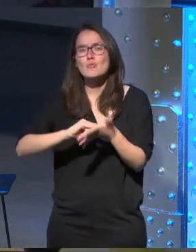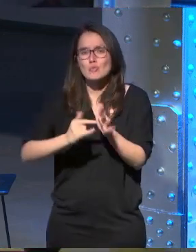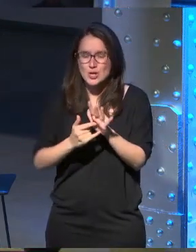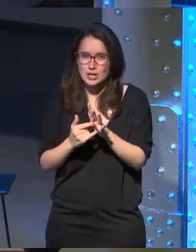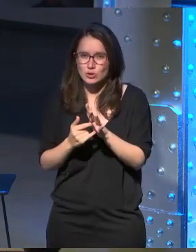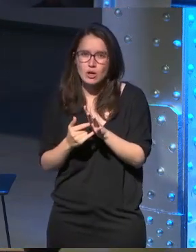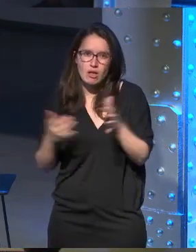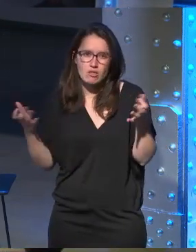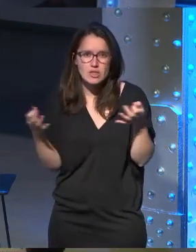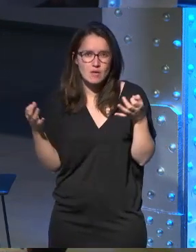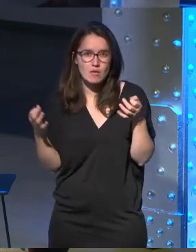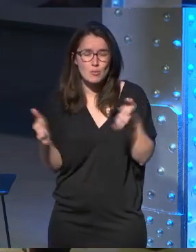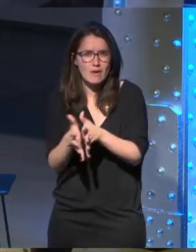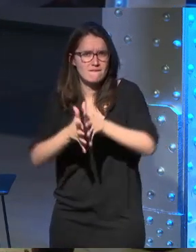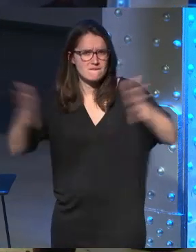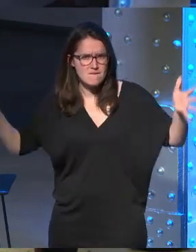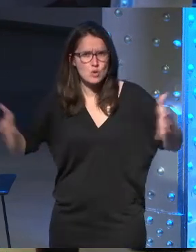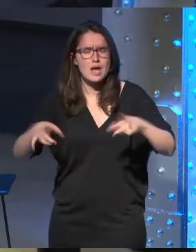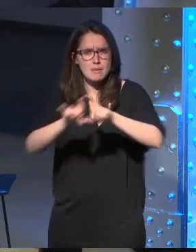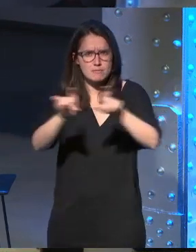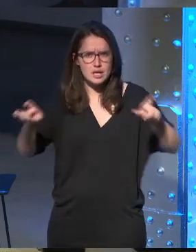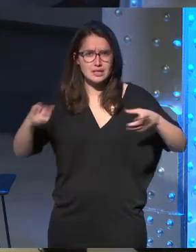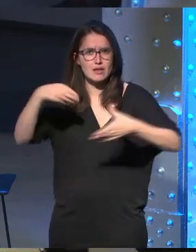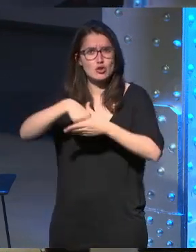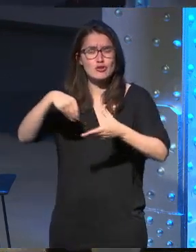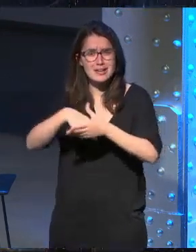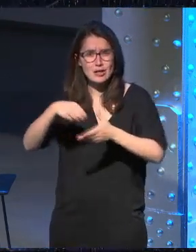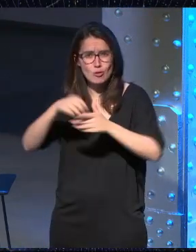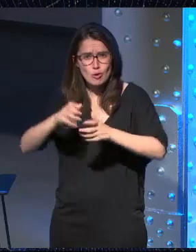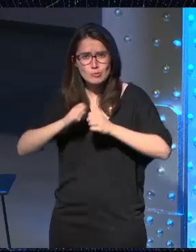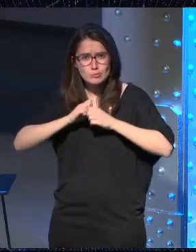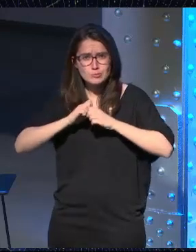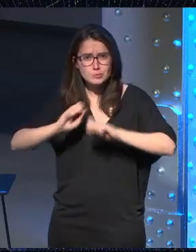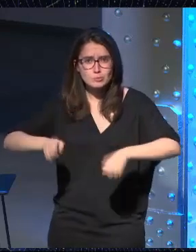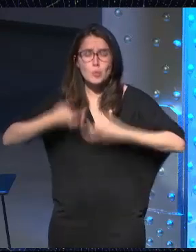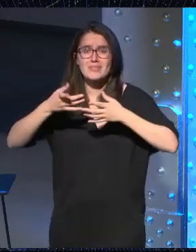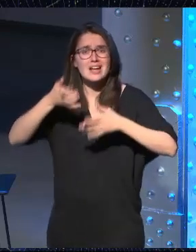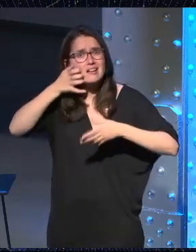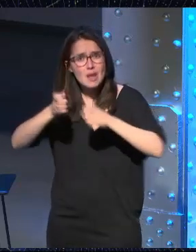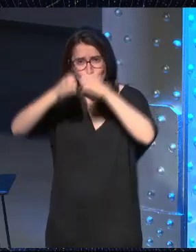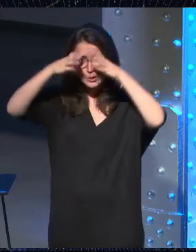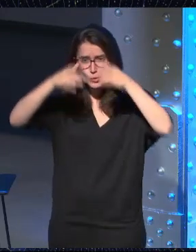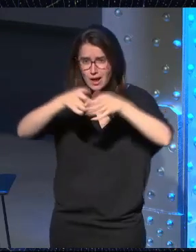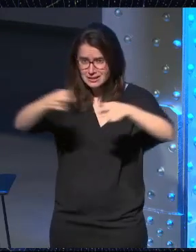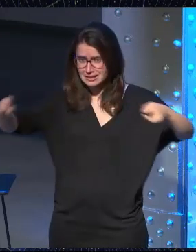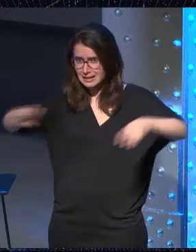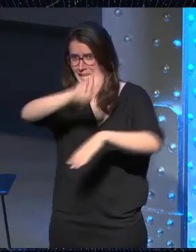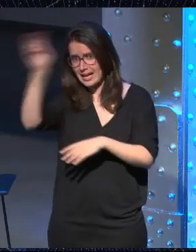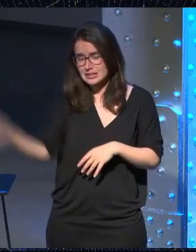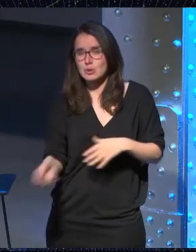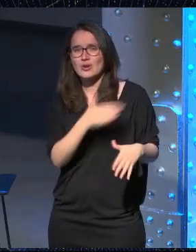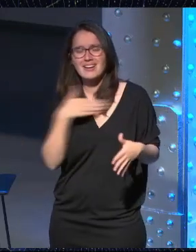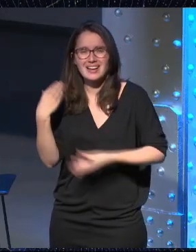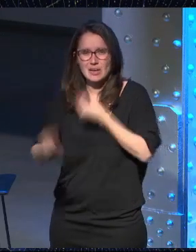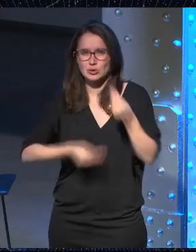que tenía que ser muy grande era una compañía de contenido reactivo de contenido en realidad virtual extendida pero lo que